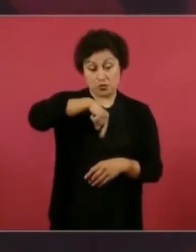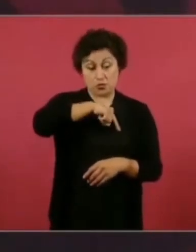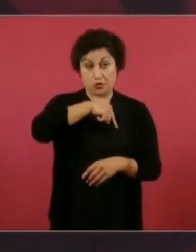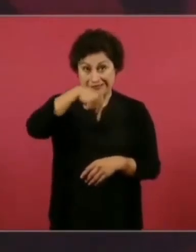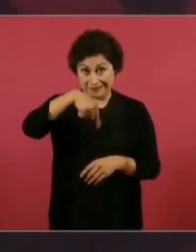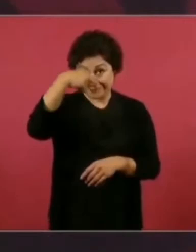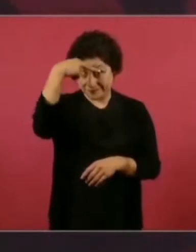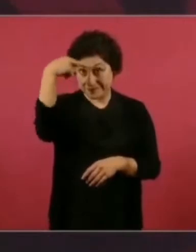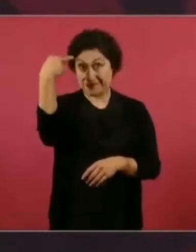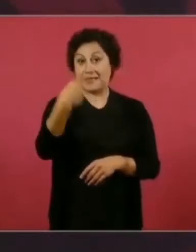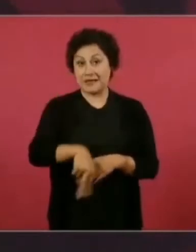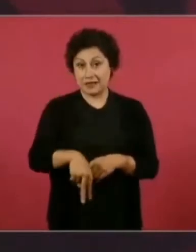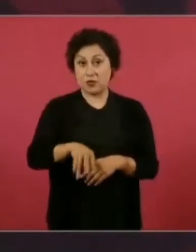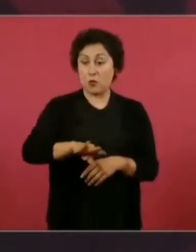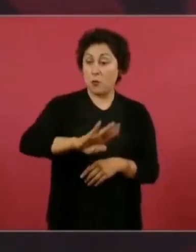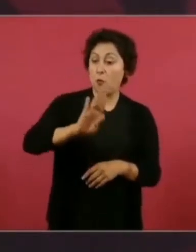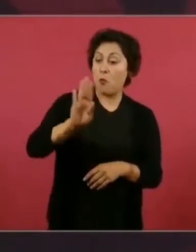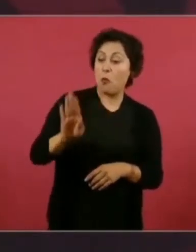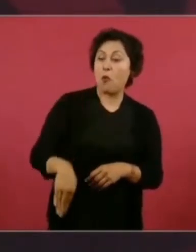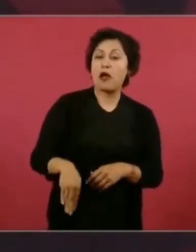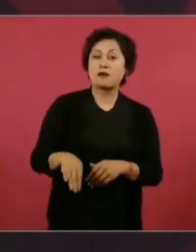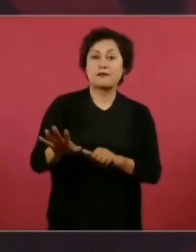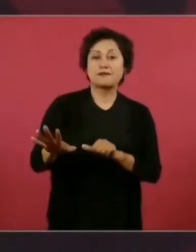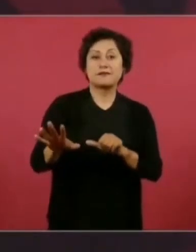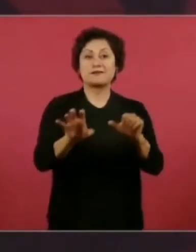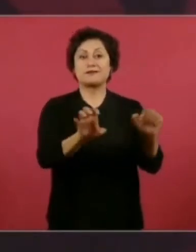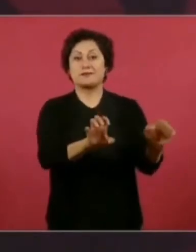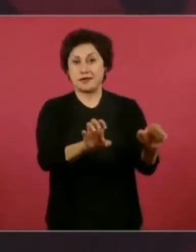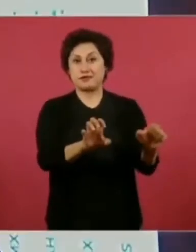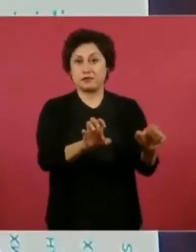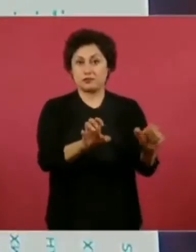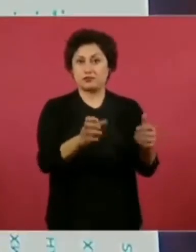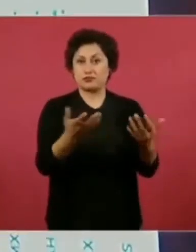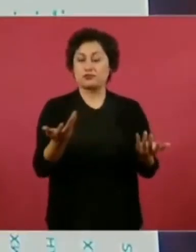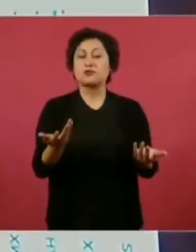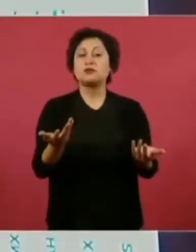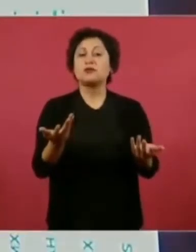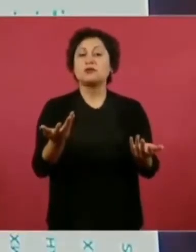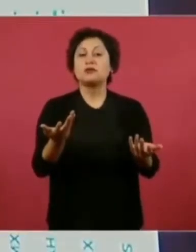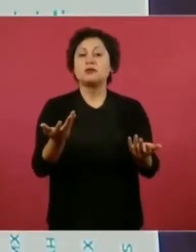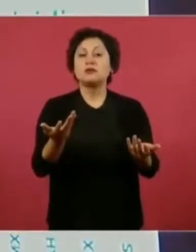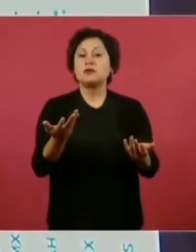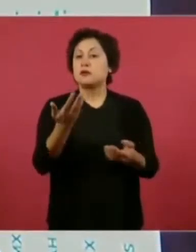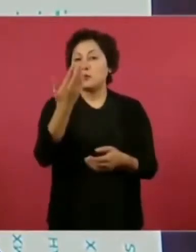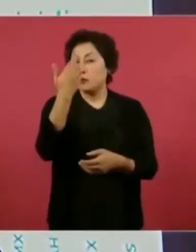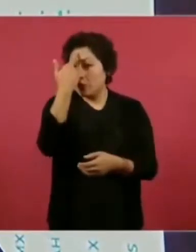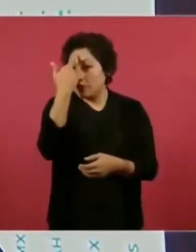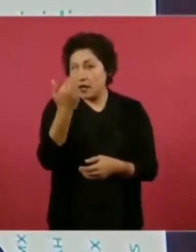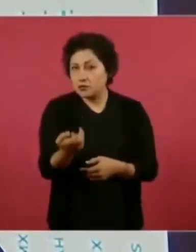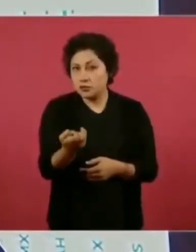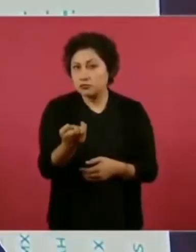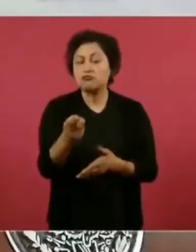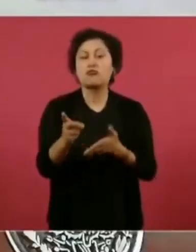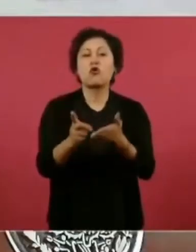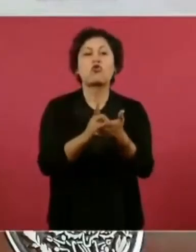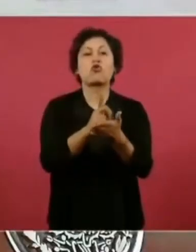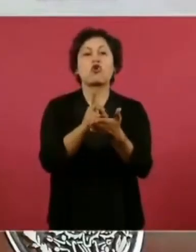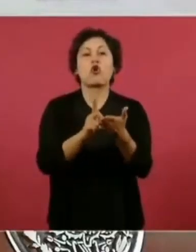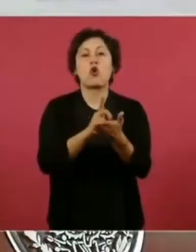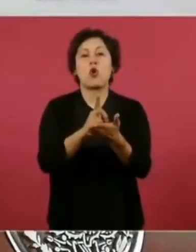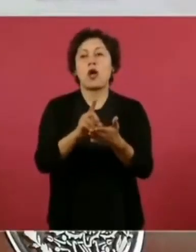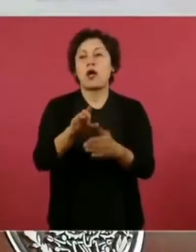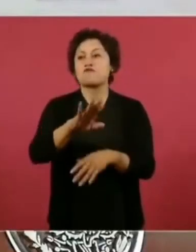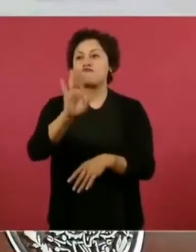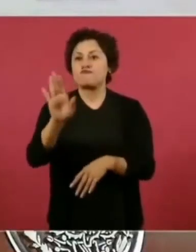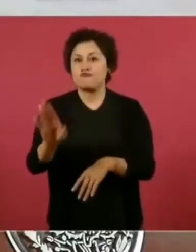por droga. Ellos tienen